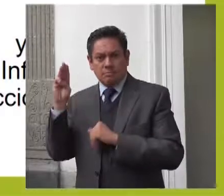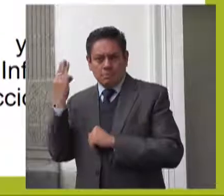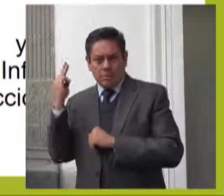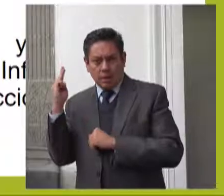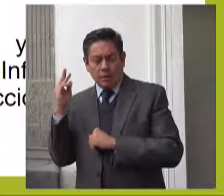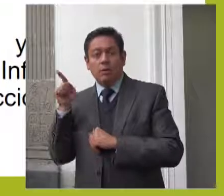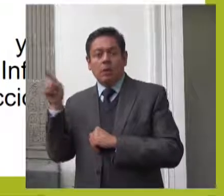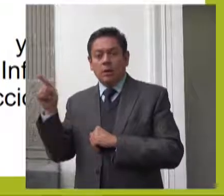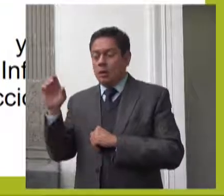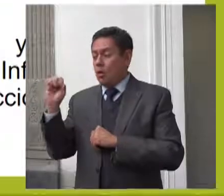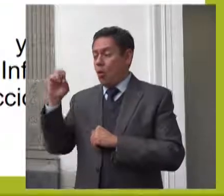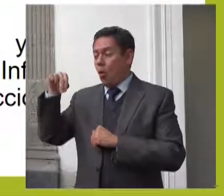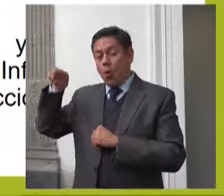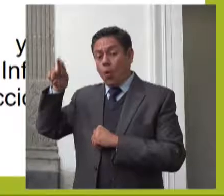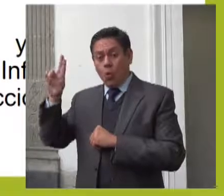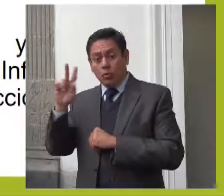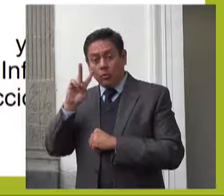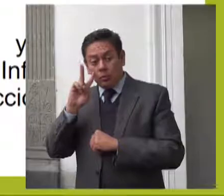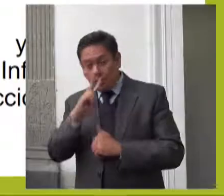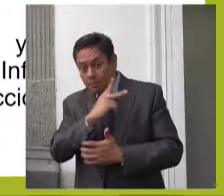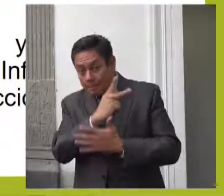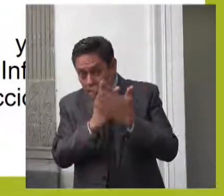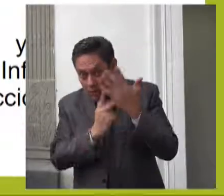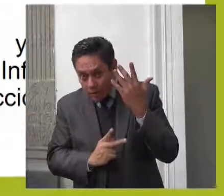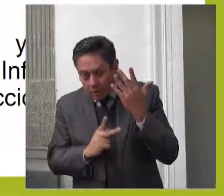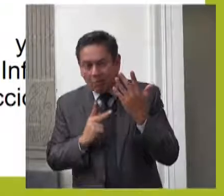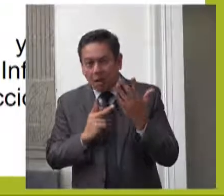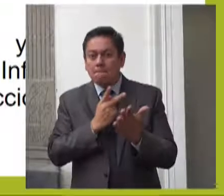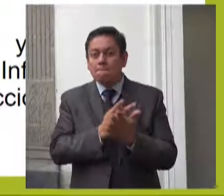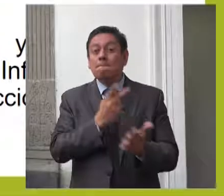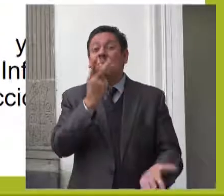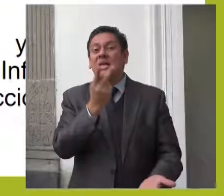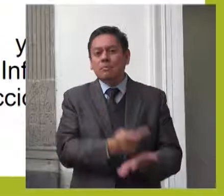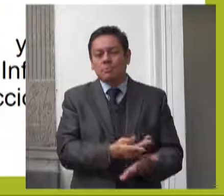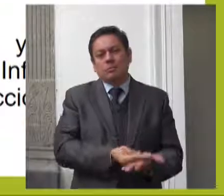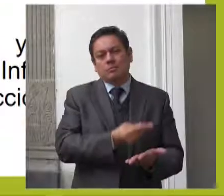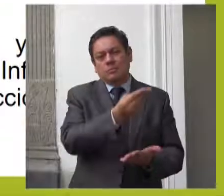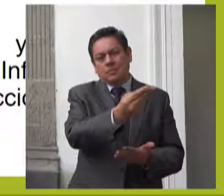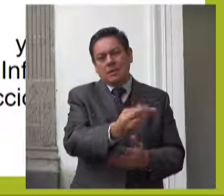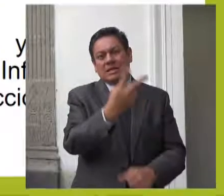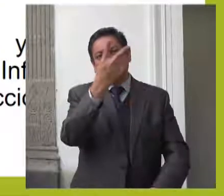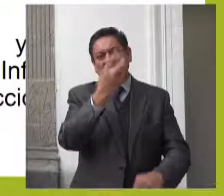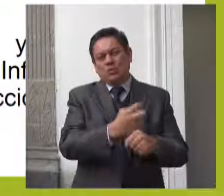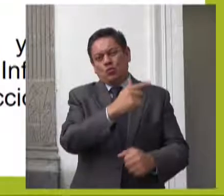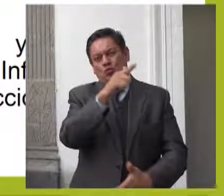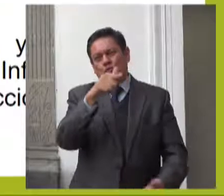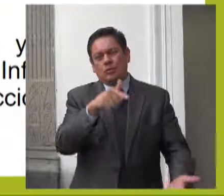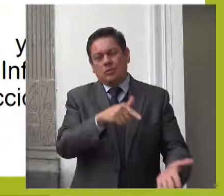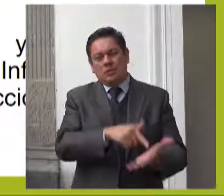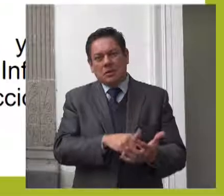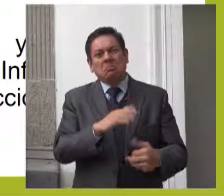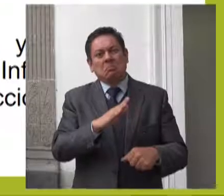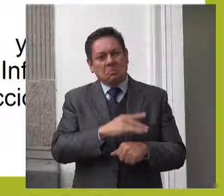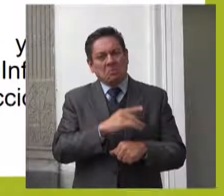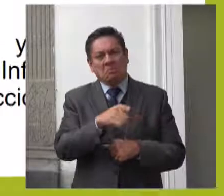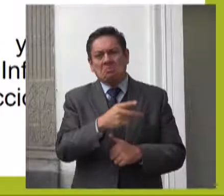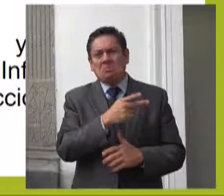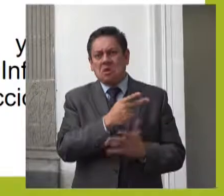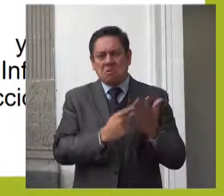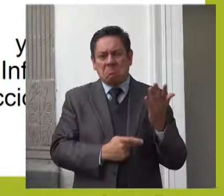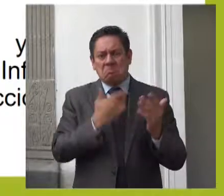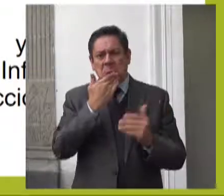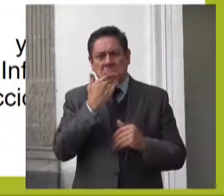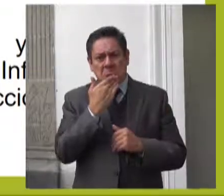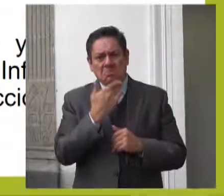al Programa de Estancias Infantiles el segundo lugar de los premios a la Administración Pública en la categoría